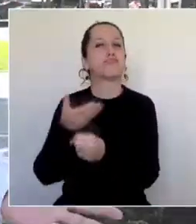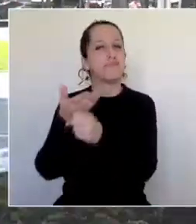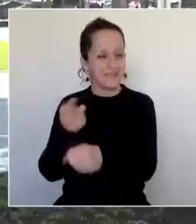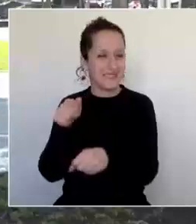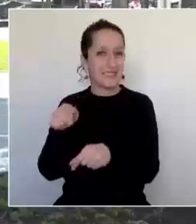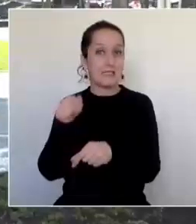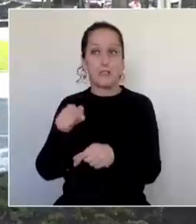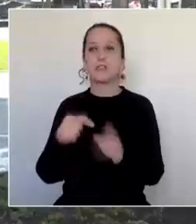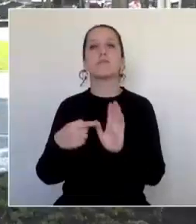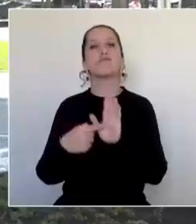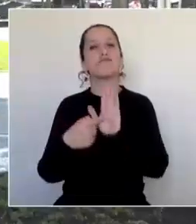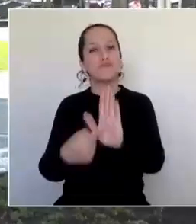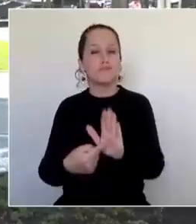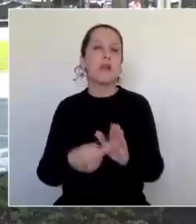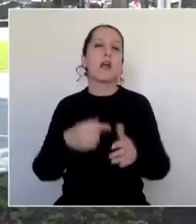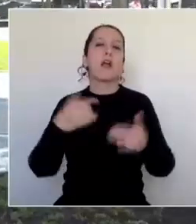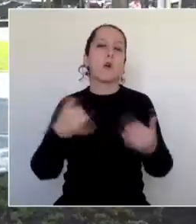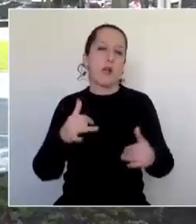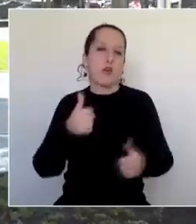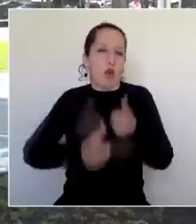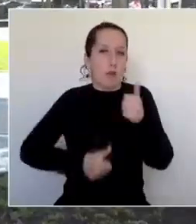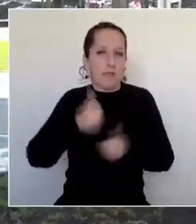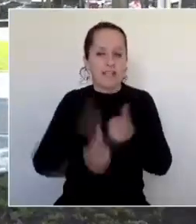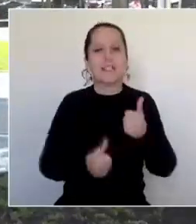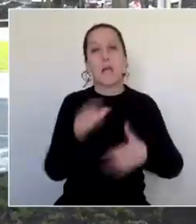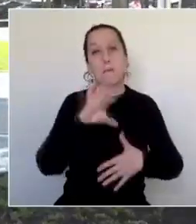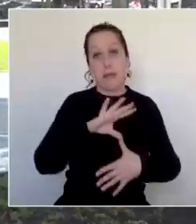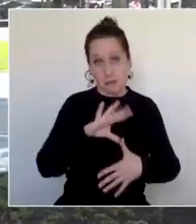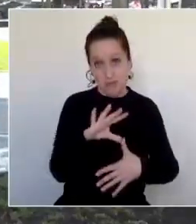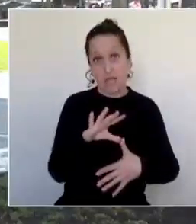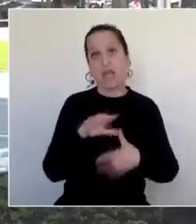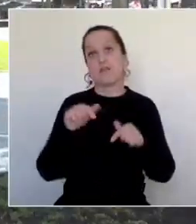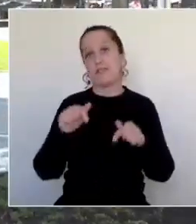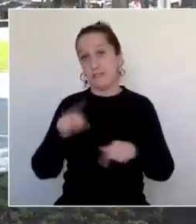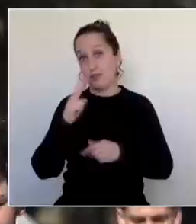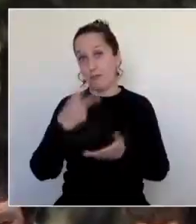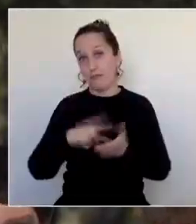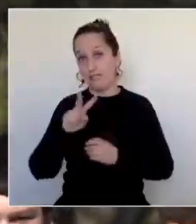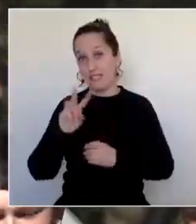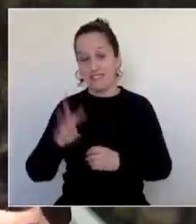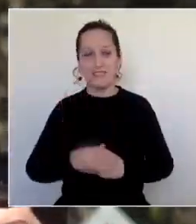presente en los Juegos Panamericanos 2023, acá, en la región del Bío Bío.